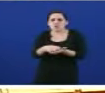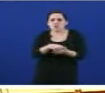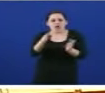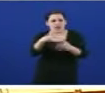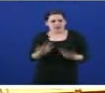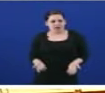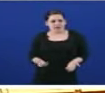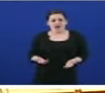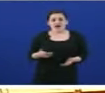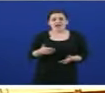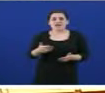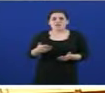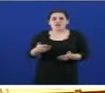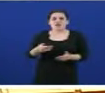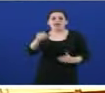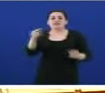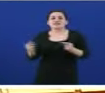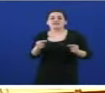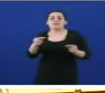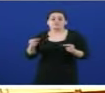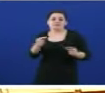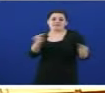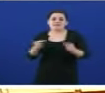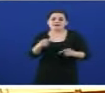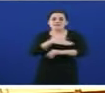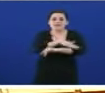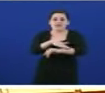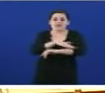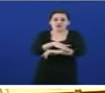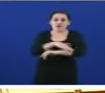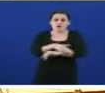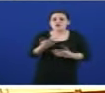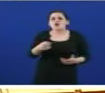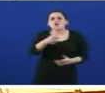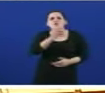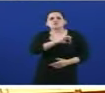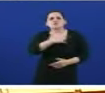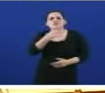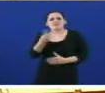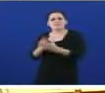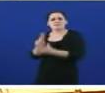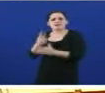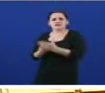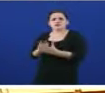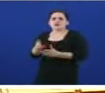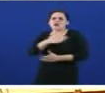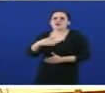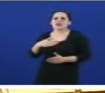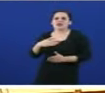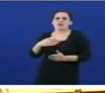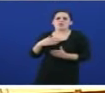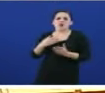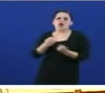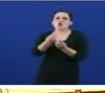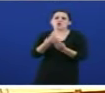Estado da Nación, vostede dixo que o goberno galego, o goberno bipartito, estaba empeñado en maquillar as cifras do paro.